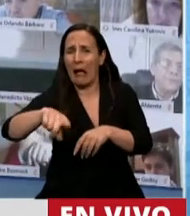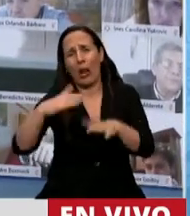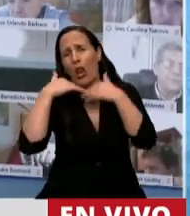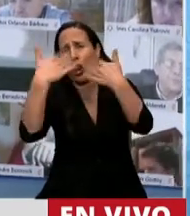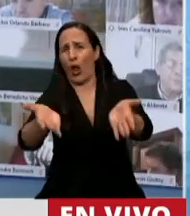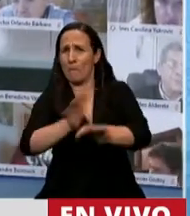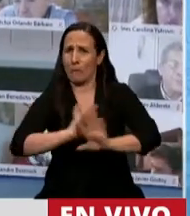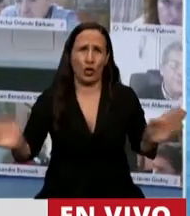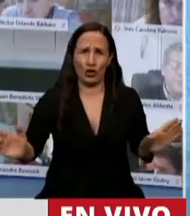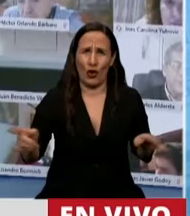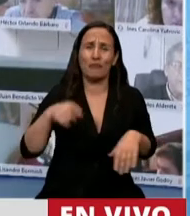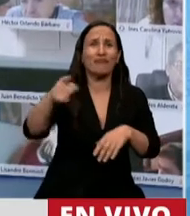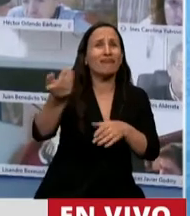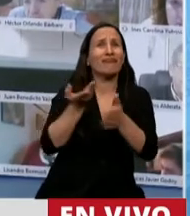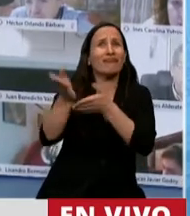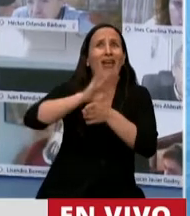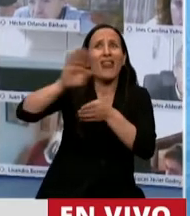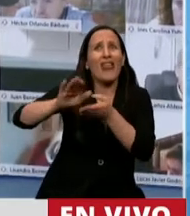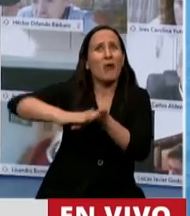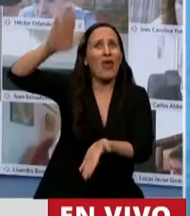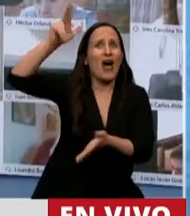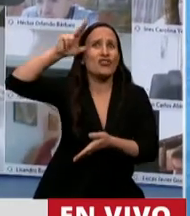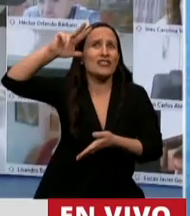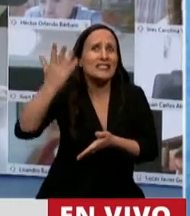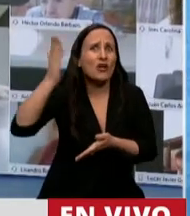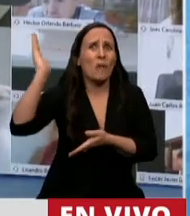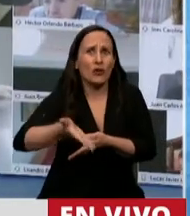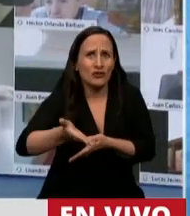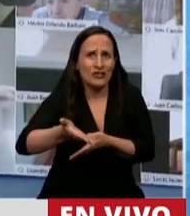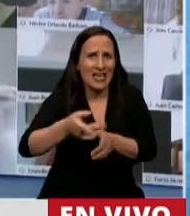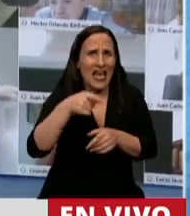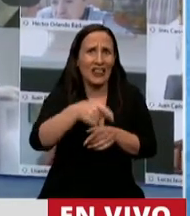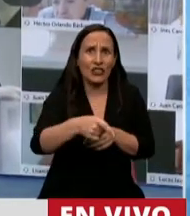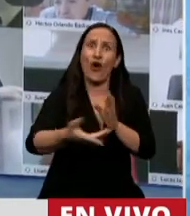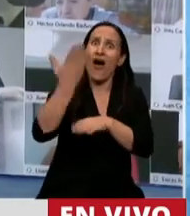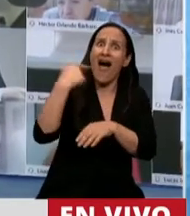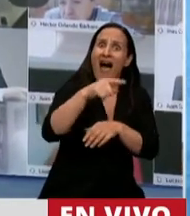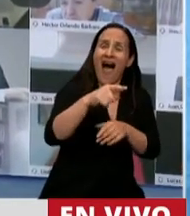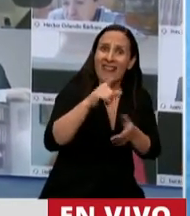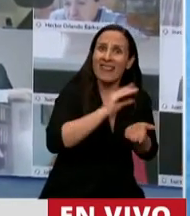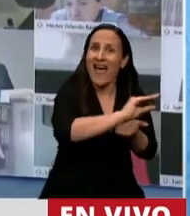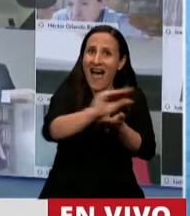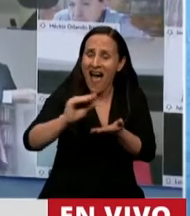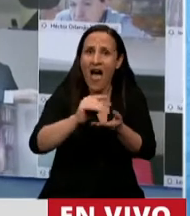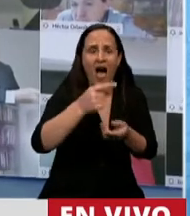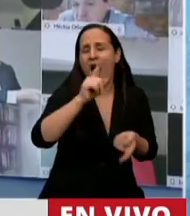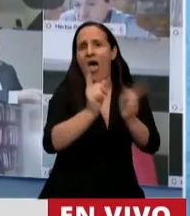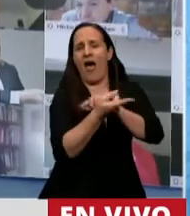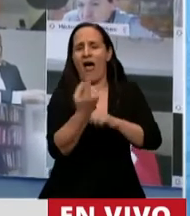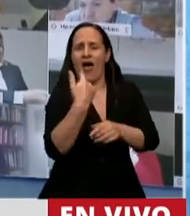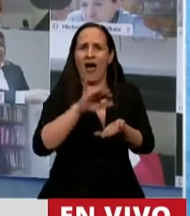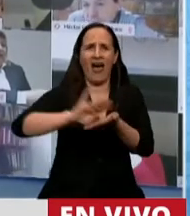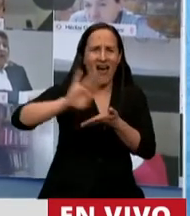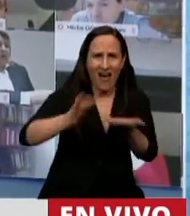importó. Endeudaron más del 85% de la gente que recibió un beneficio del ANSES. Eso generó